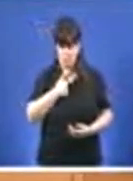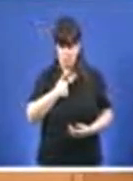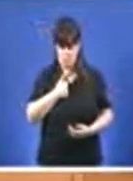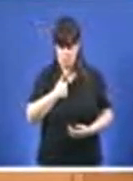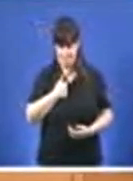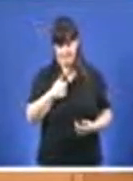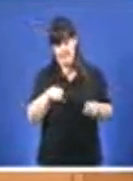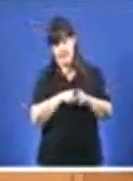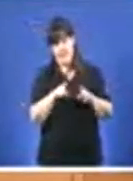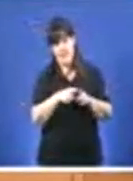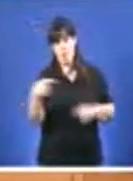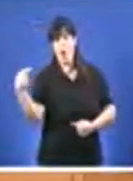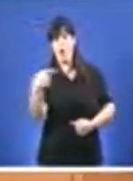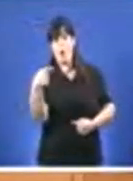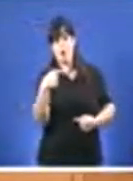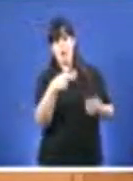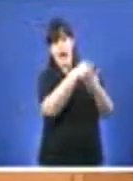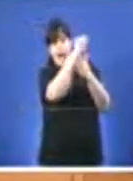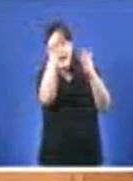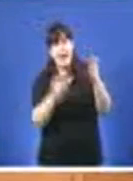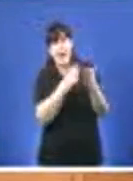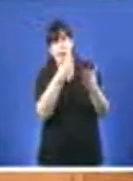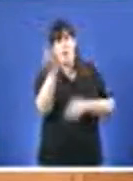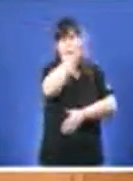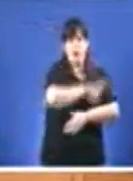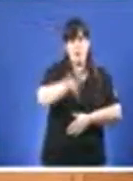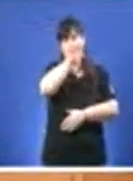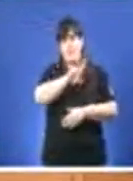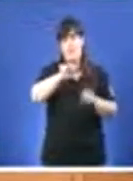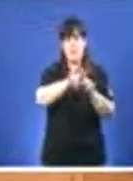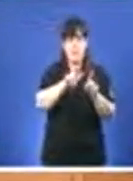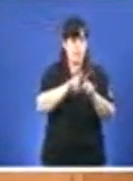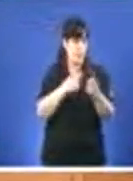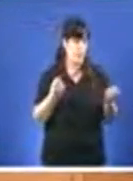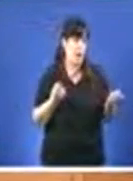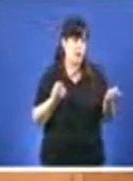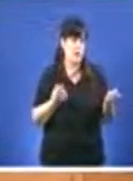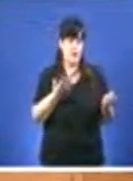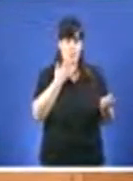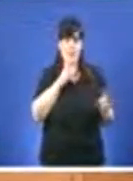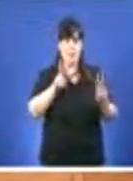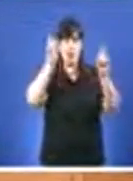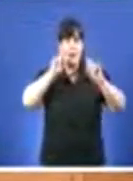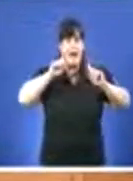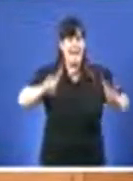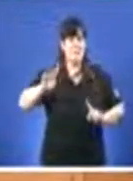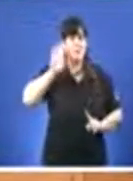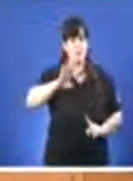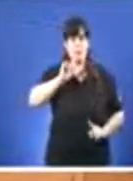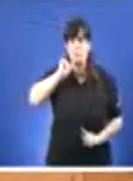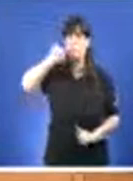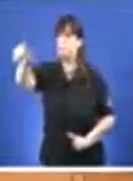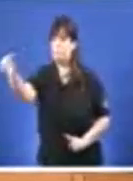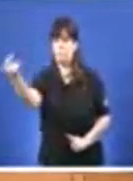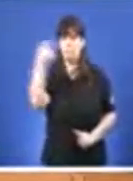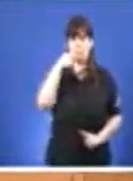Goya o erro de lanzarnos mutuamente os casos de corrupción, amosaría que non estamos